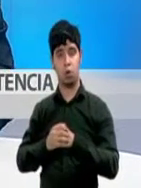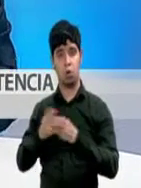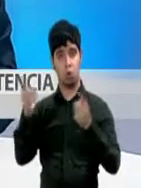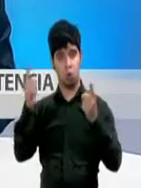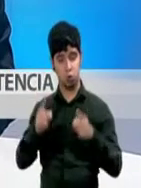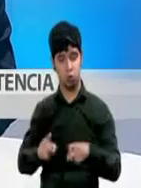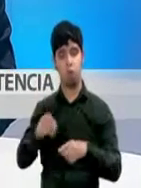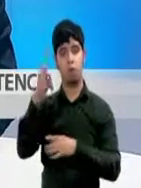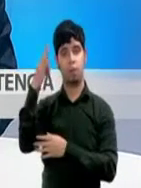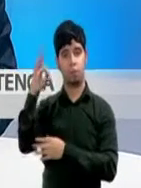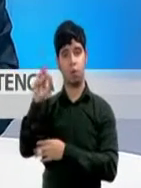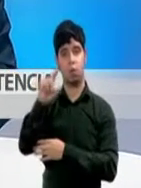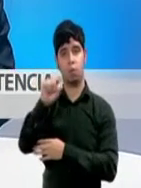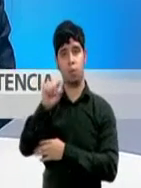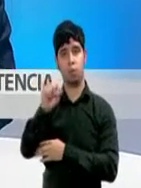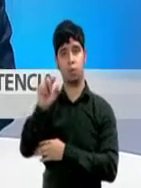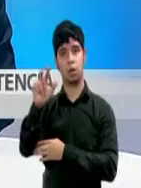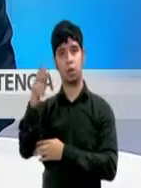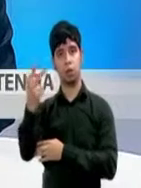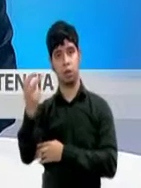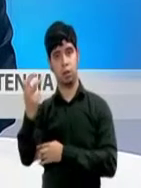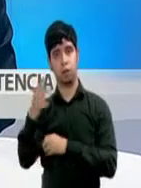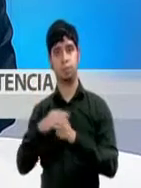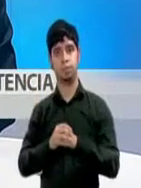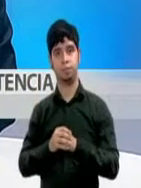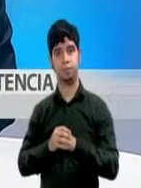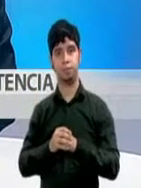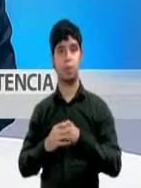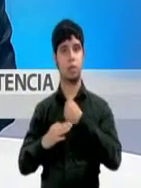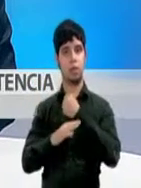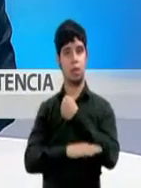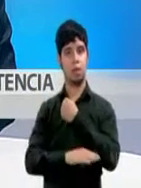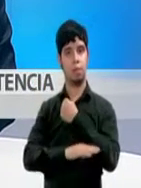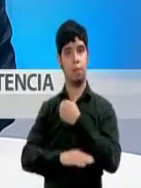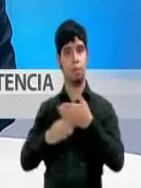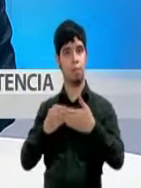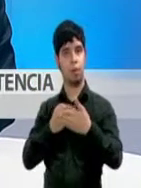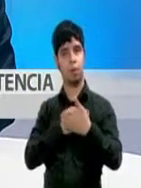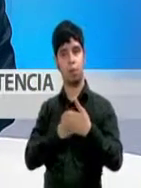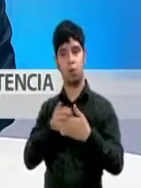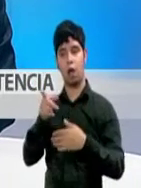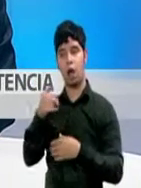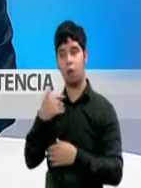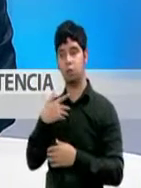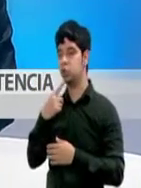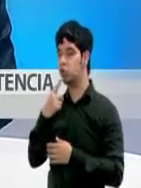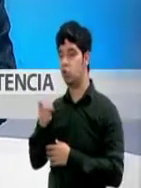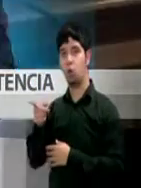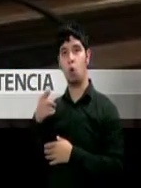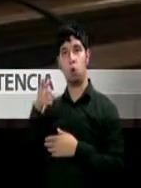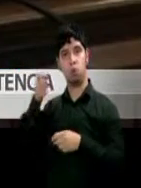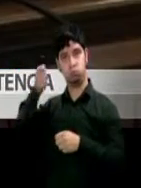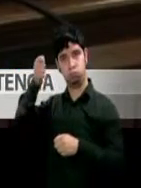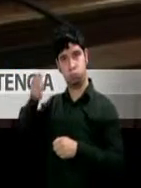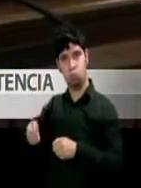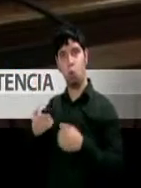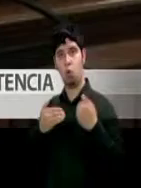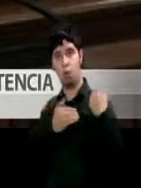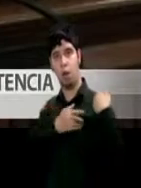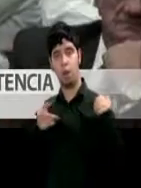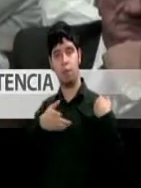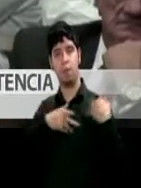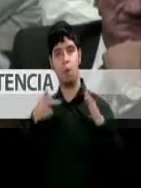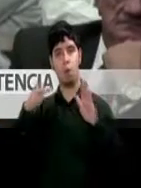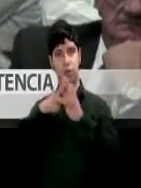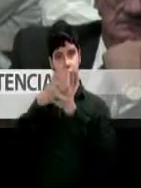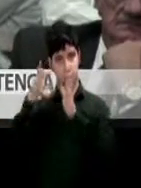de 2013. En septiembre pasado, Pistorios fue declarado culpable de homicidio por la muerte a tiros de su novia en la